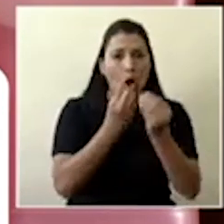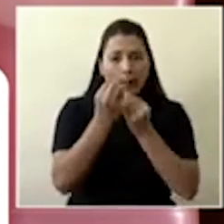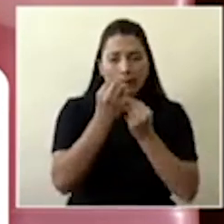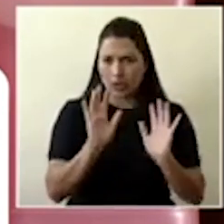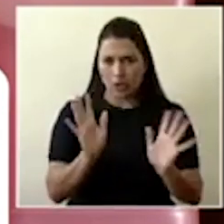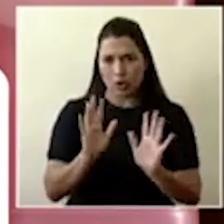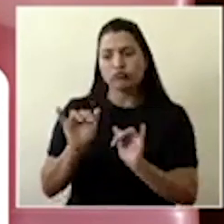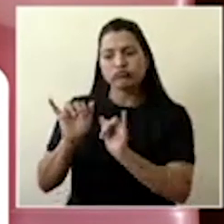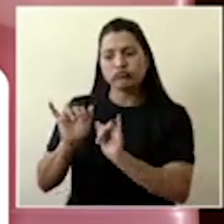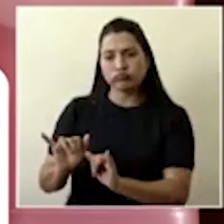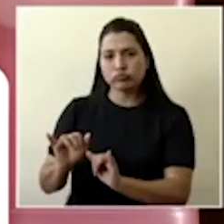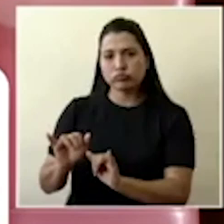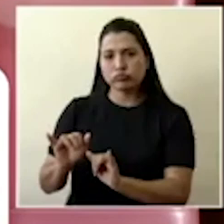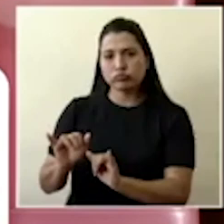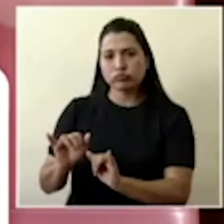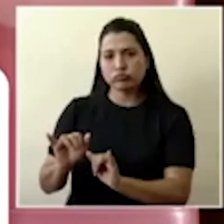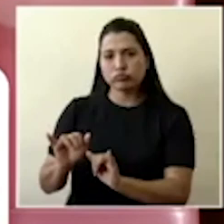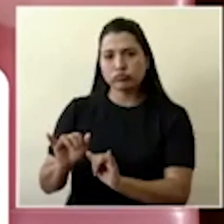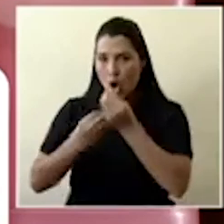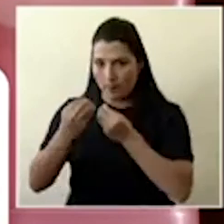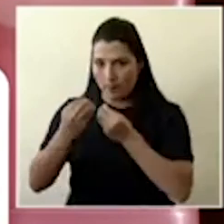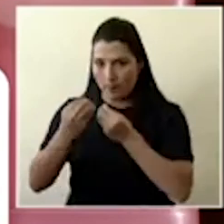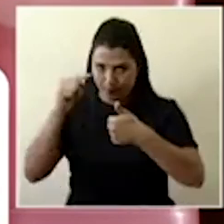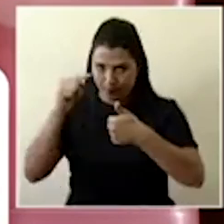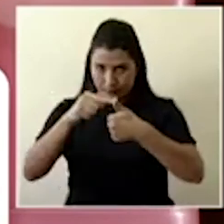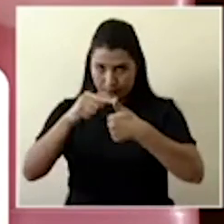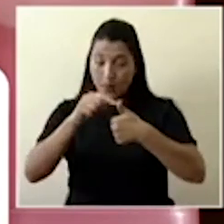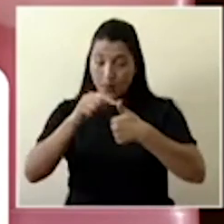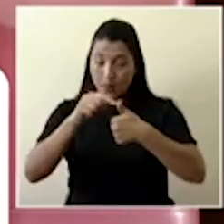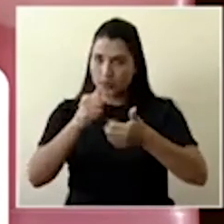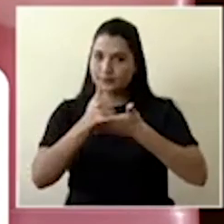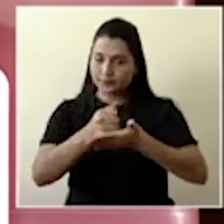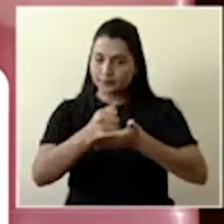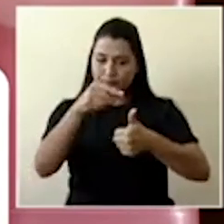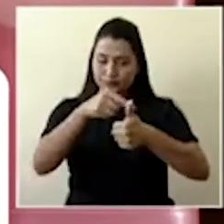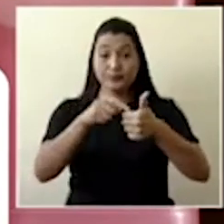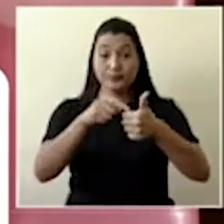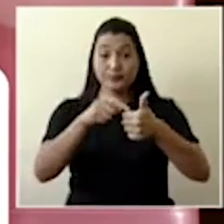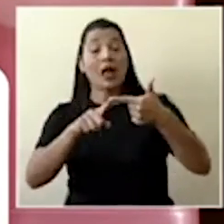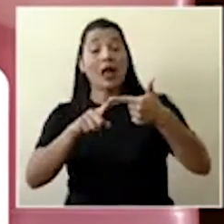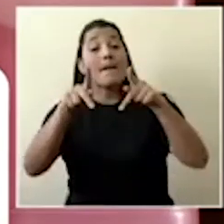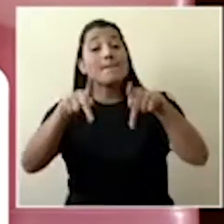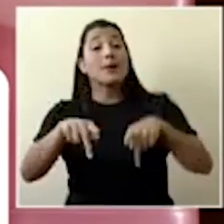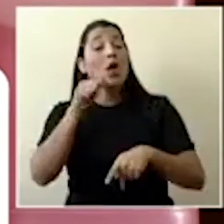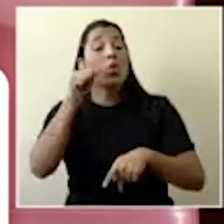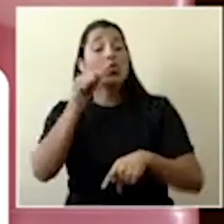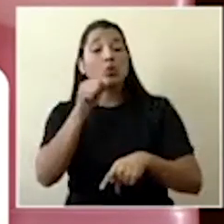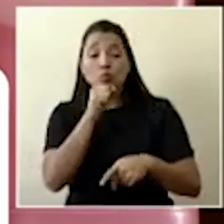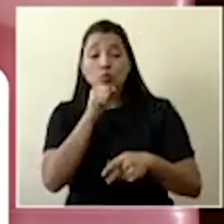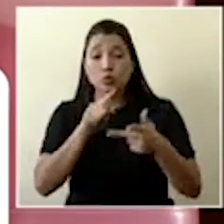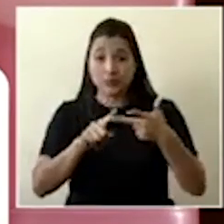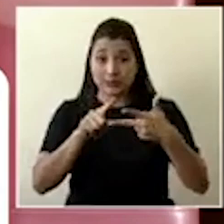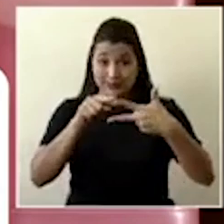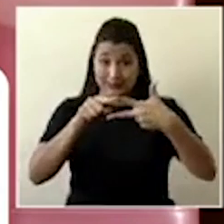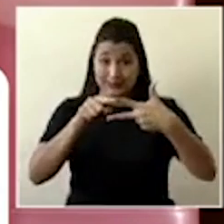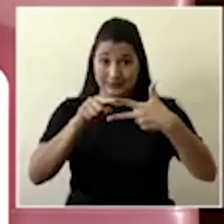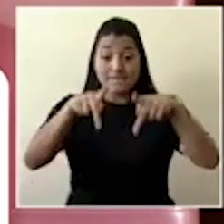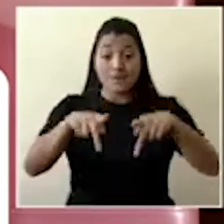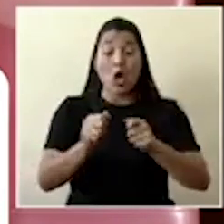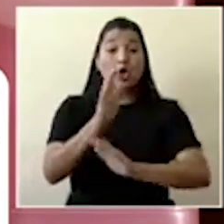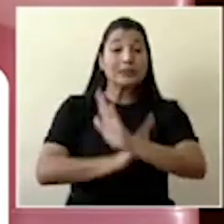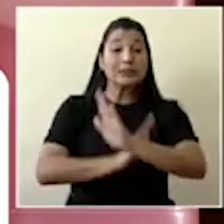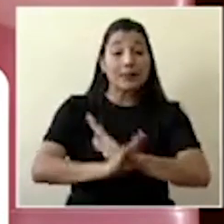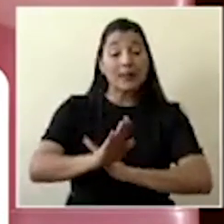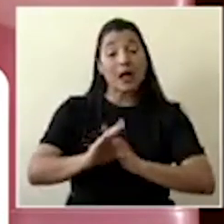esa condición de aislamiento. El segundo grupo de personas son adultos mayores, personas con discapacidad o personas en extrema